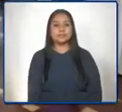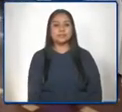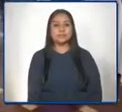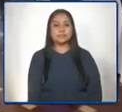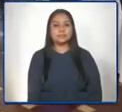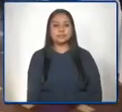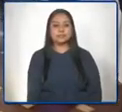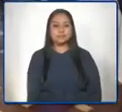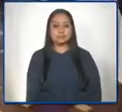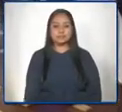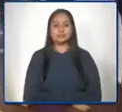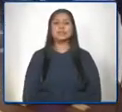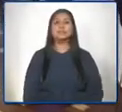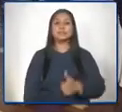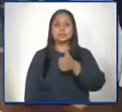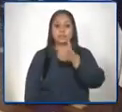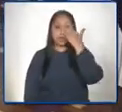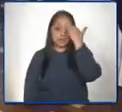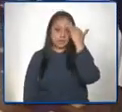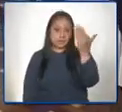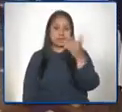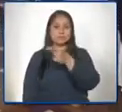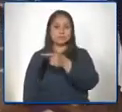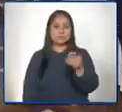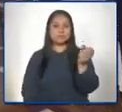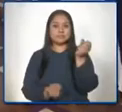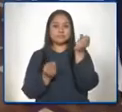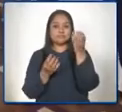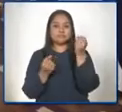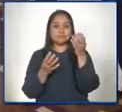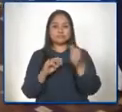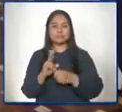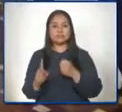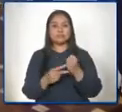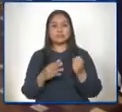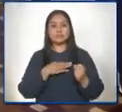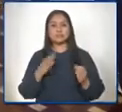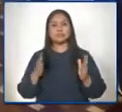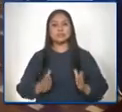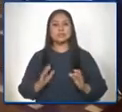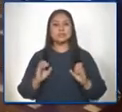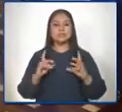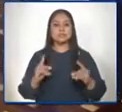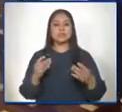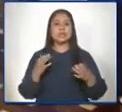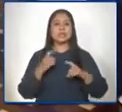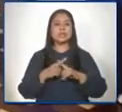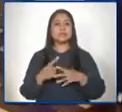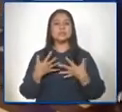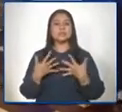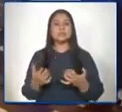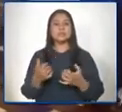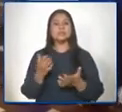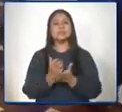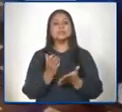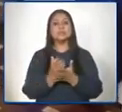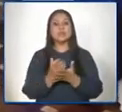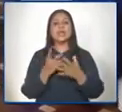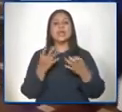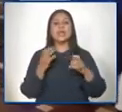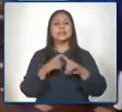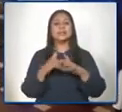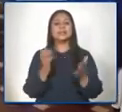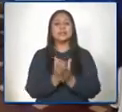Muy bien, agradecemos la intervención de la señora Viceministra de Educación Extraescolar y Alternativa, Vilma Lorena